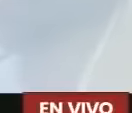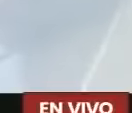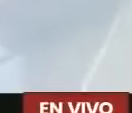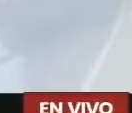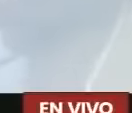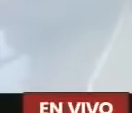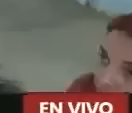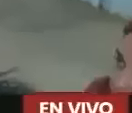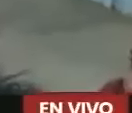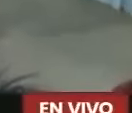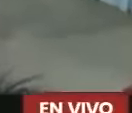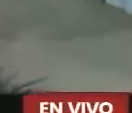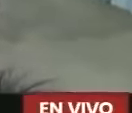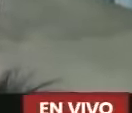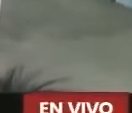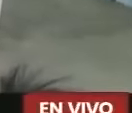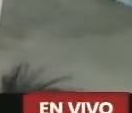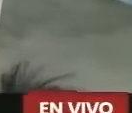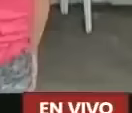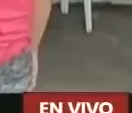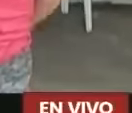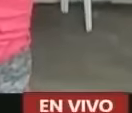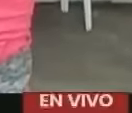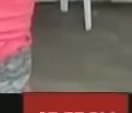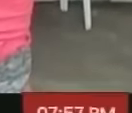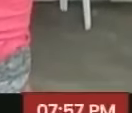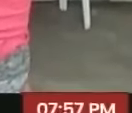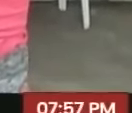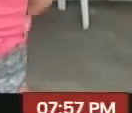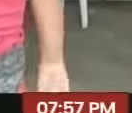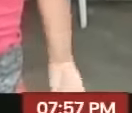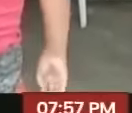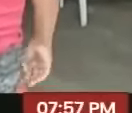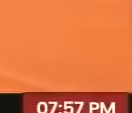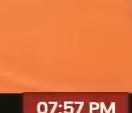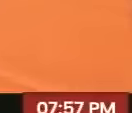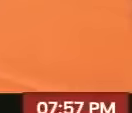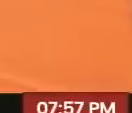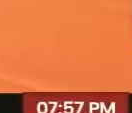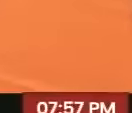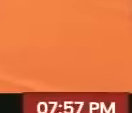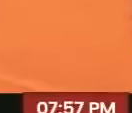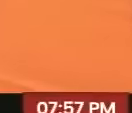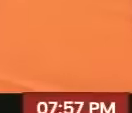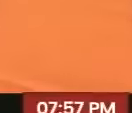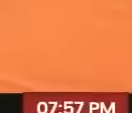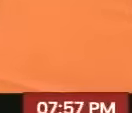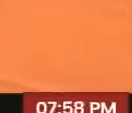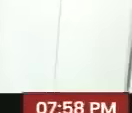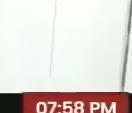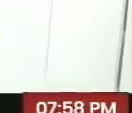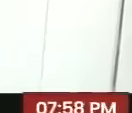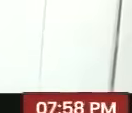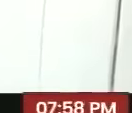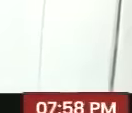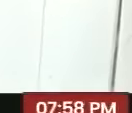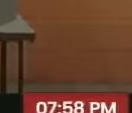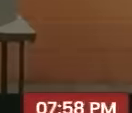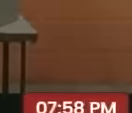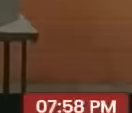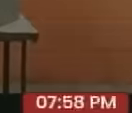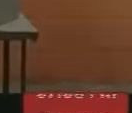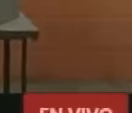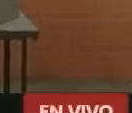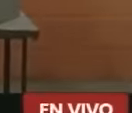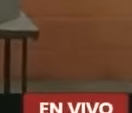Todo lo que estamos En los consejos comunales Comuna Y que hemos trabajado Por nuestras comunidades Sabemos cuáles son Las necesidades Que tenemos dentro de ellas